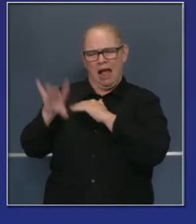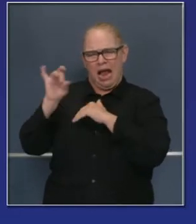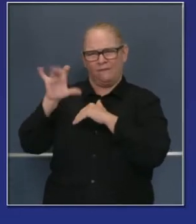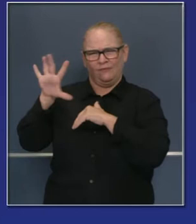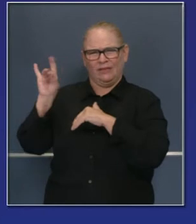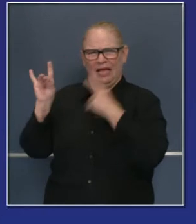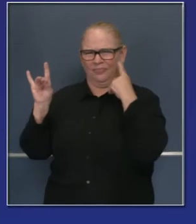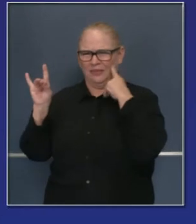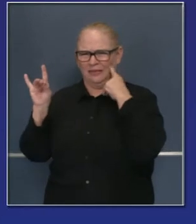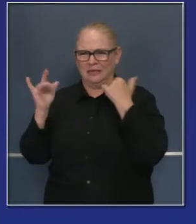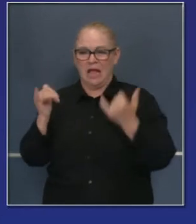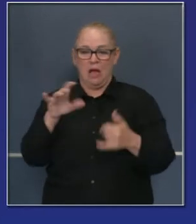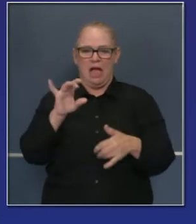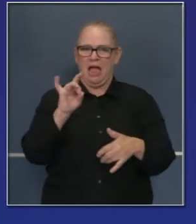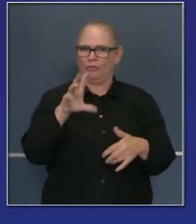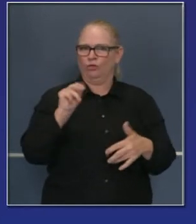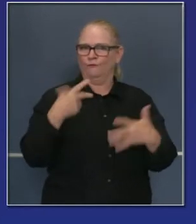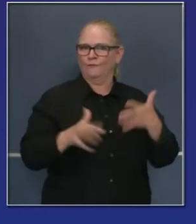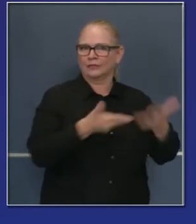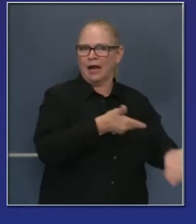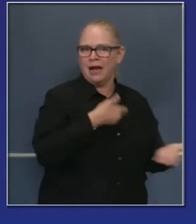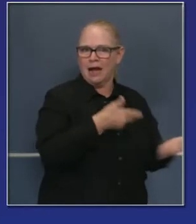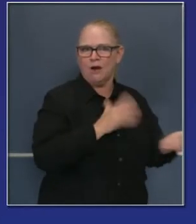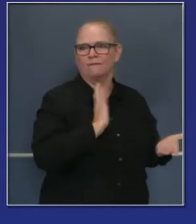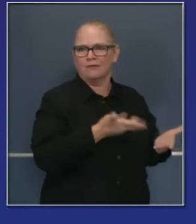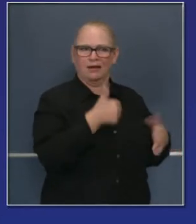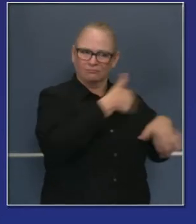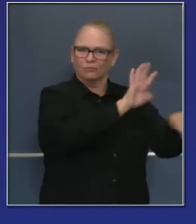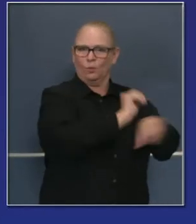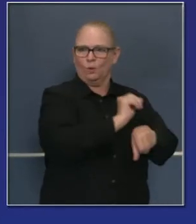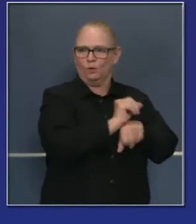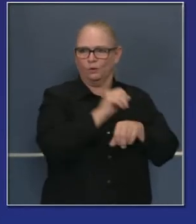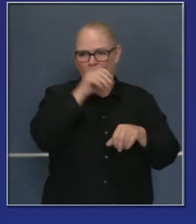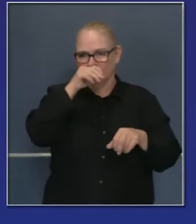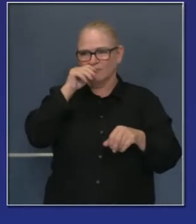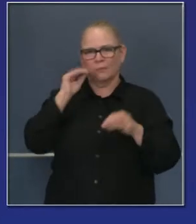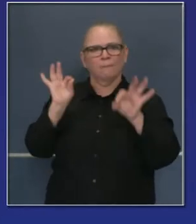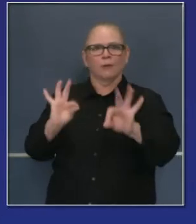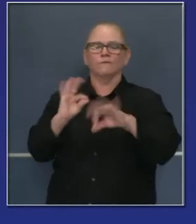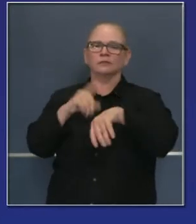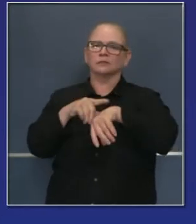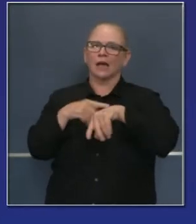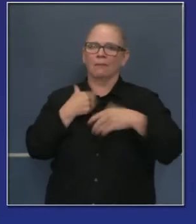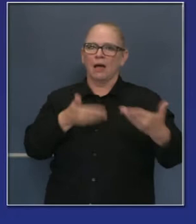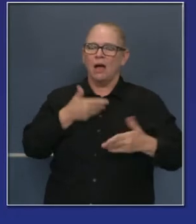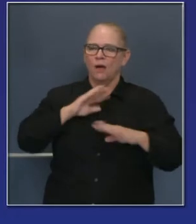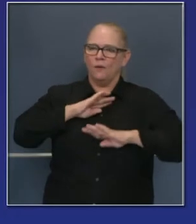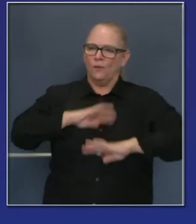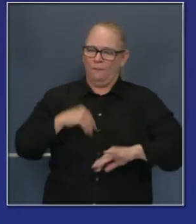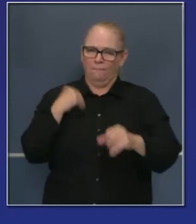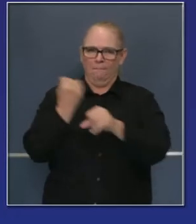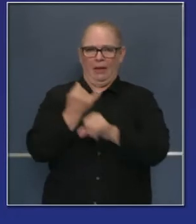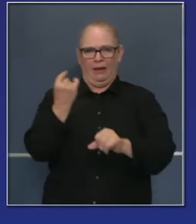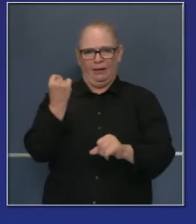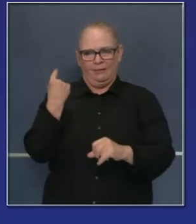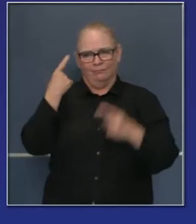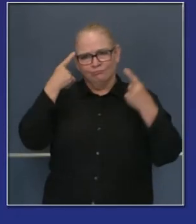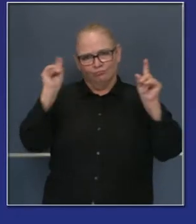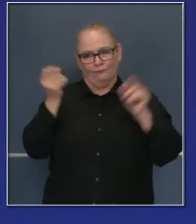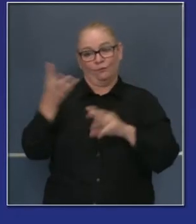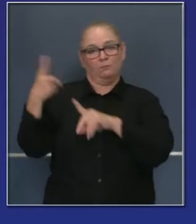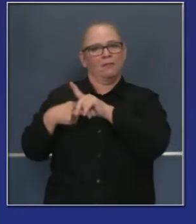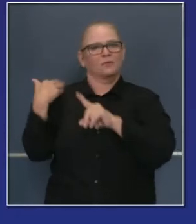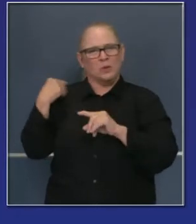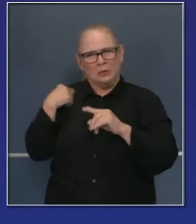semanas. Ese complemento llegó en un momento perfecto. Ciertamente ahora estamos